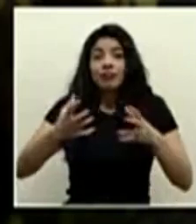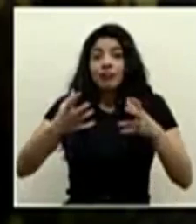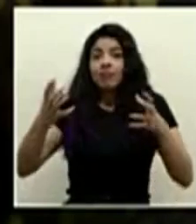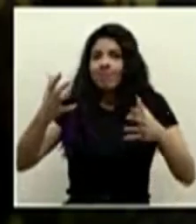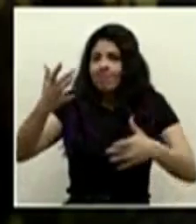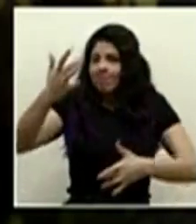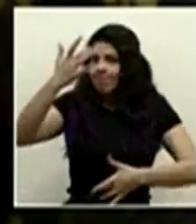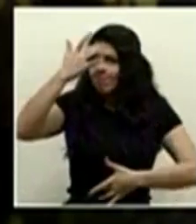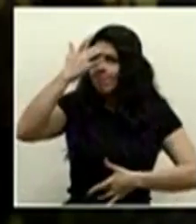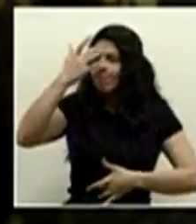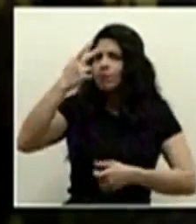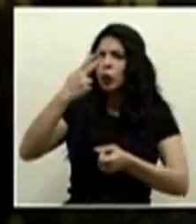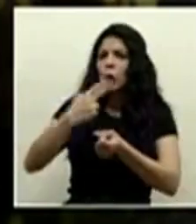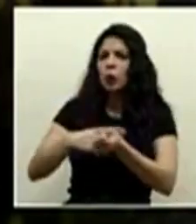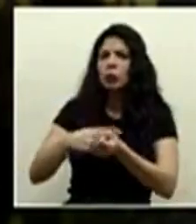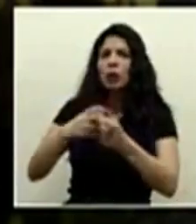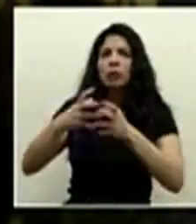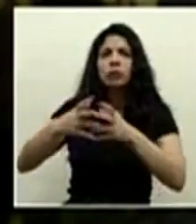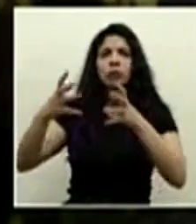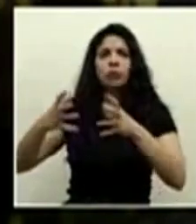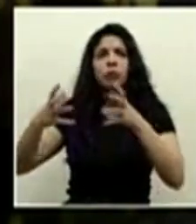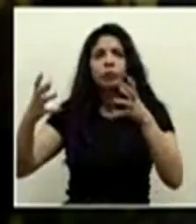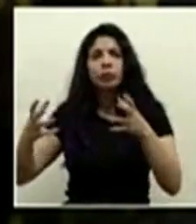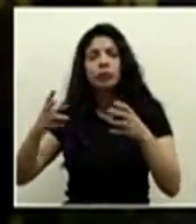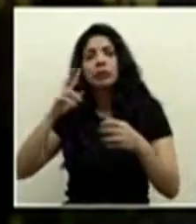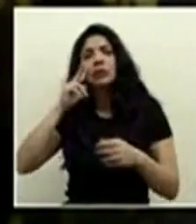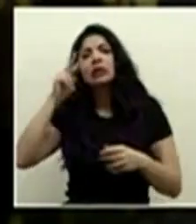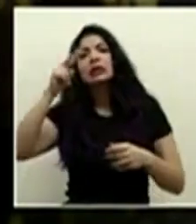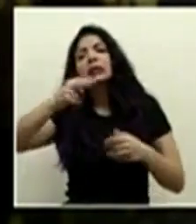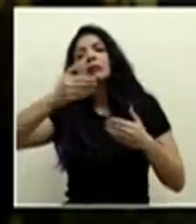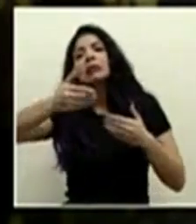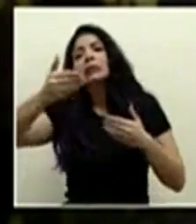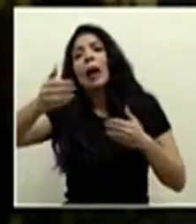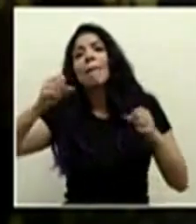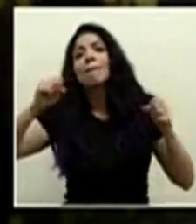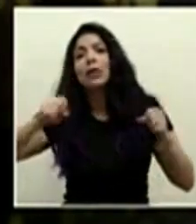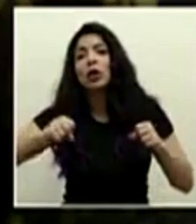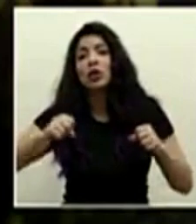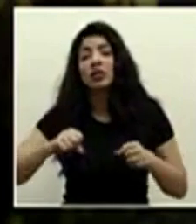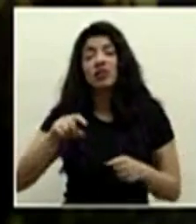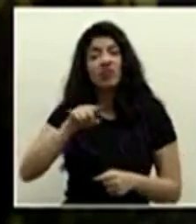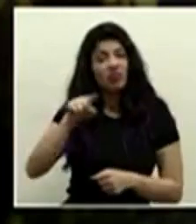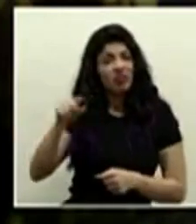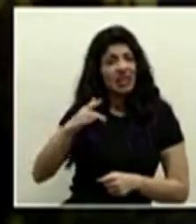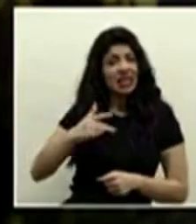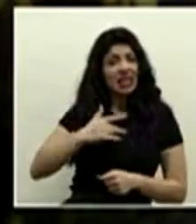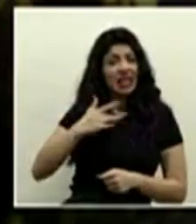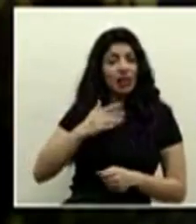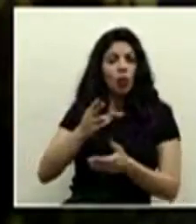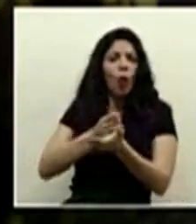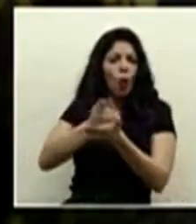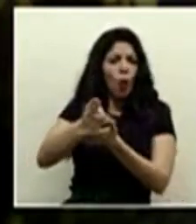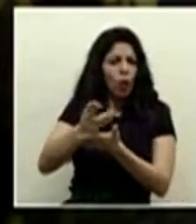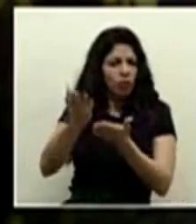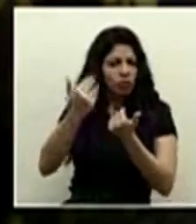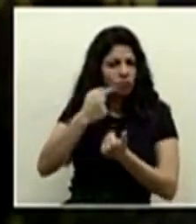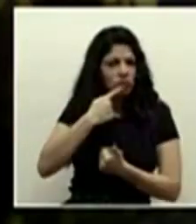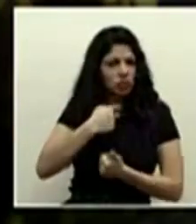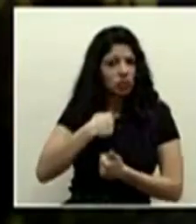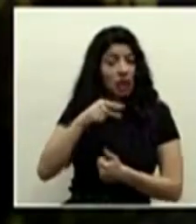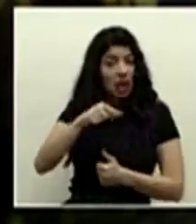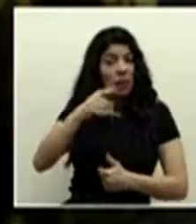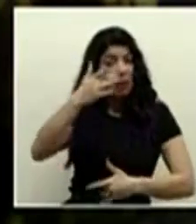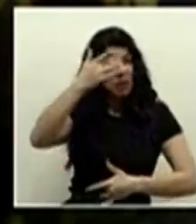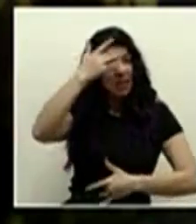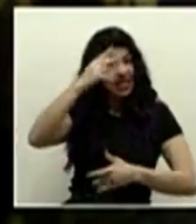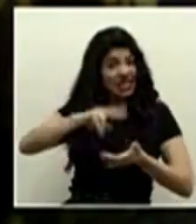de hospitalizaciones ante estas proyecciones que observamos sienten ustedes con honestidad que realmente este paciente